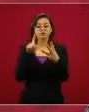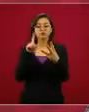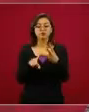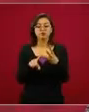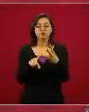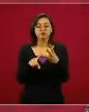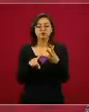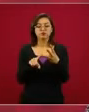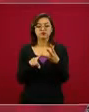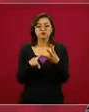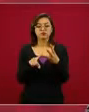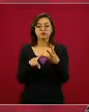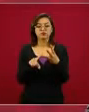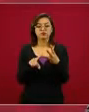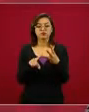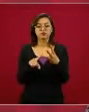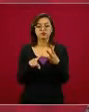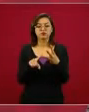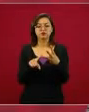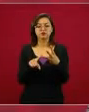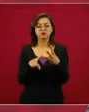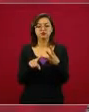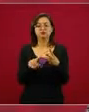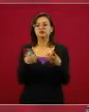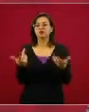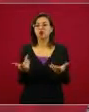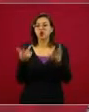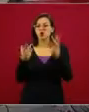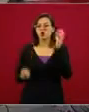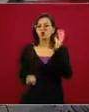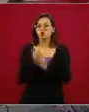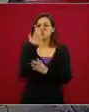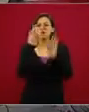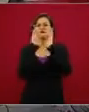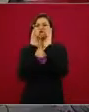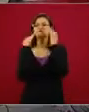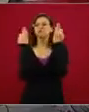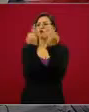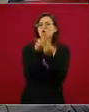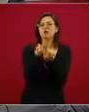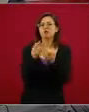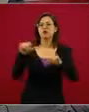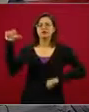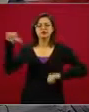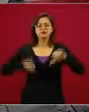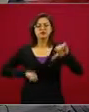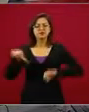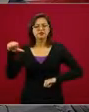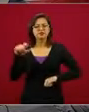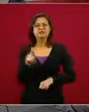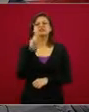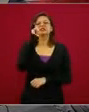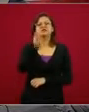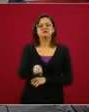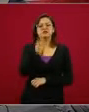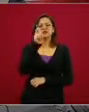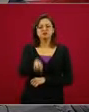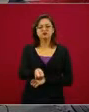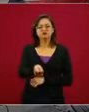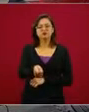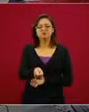¿qué significa esta nueva normalidad? Primero, que sí se puede,